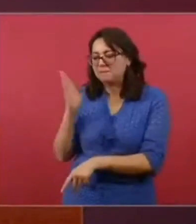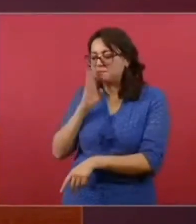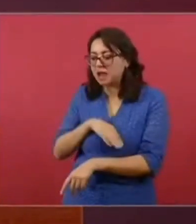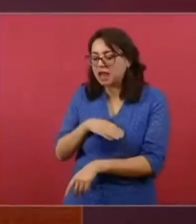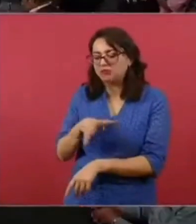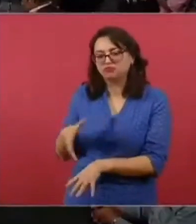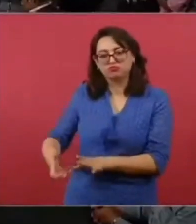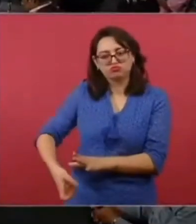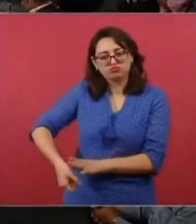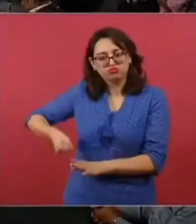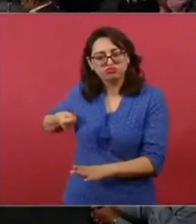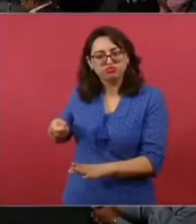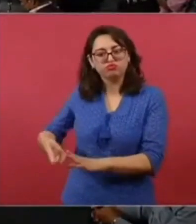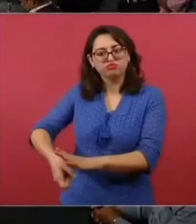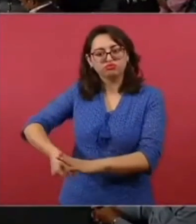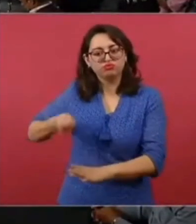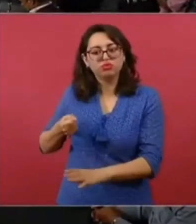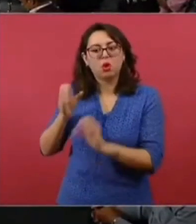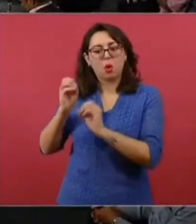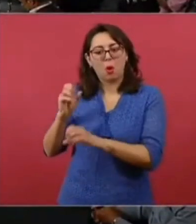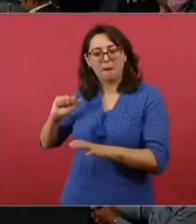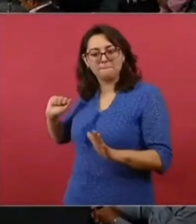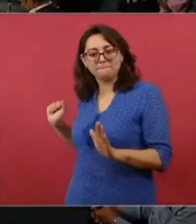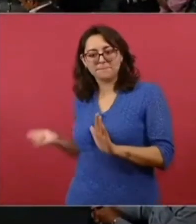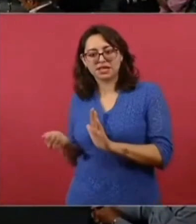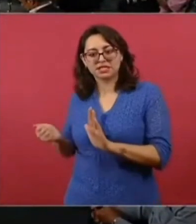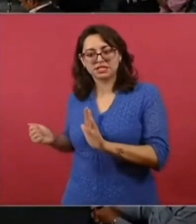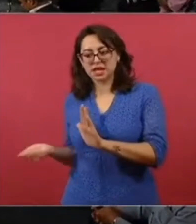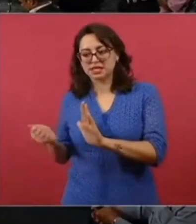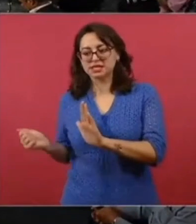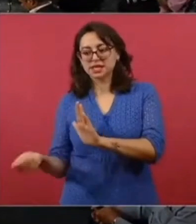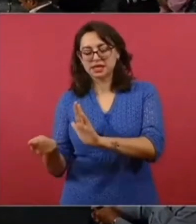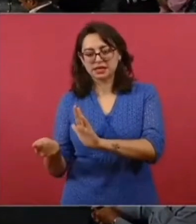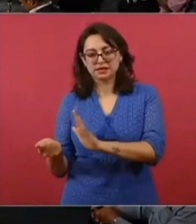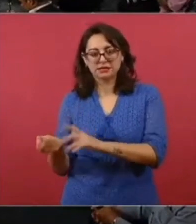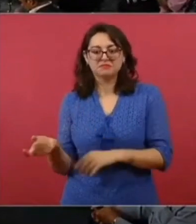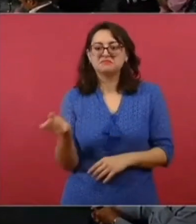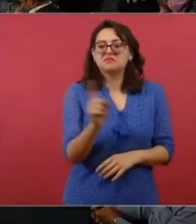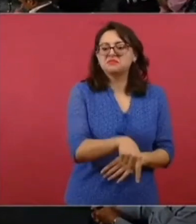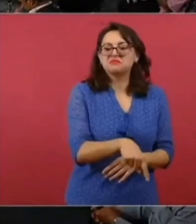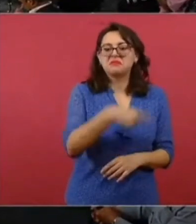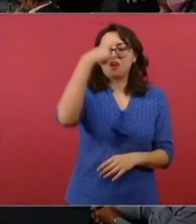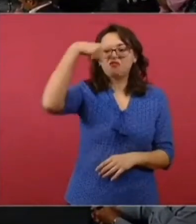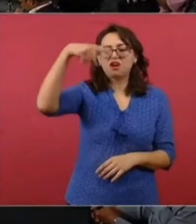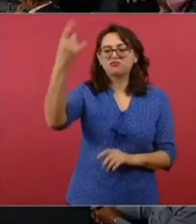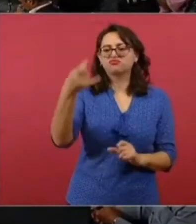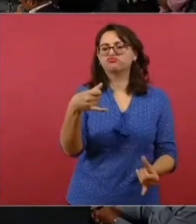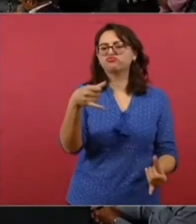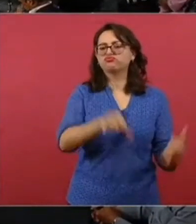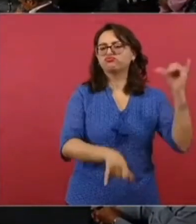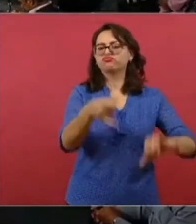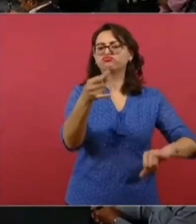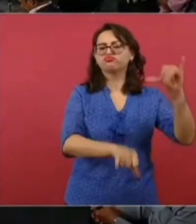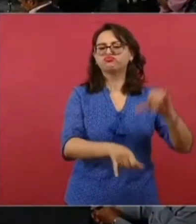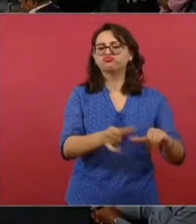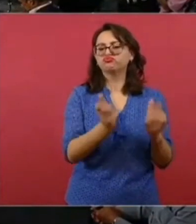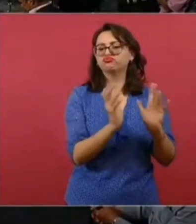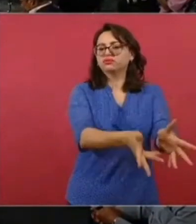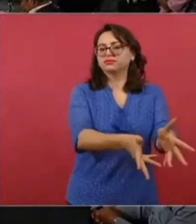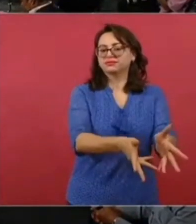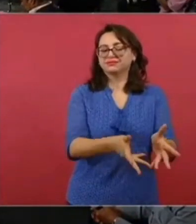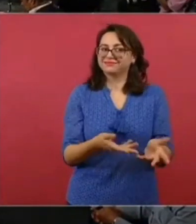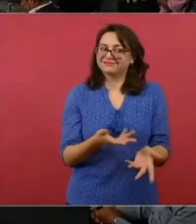sentido, empezamos a avanzar para el caso Campeche. Y ayer justo le compartía, le comentaba al presidente, que seguimos